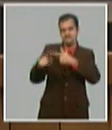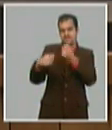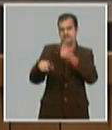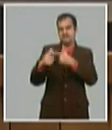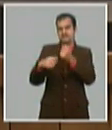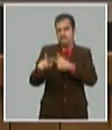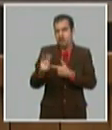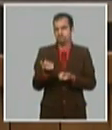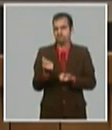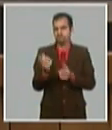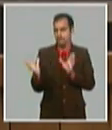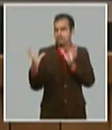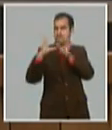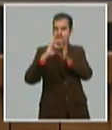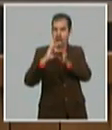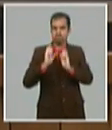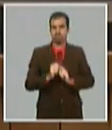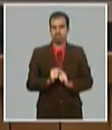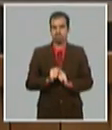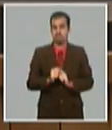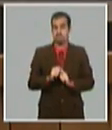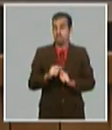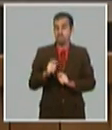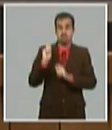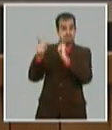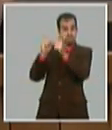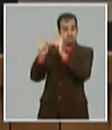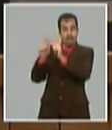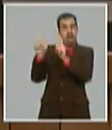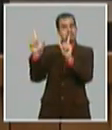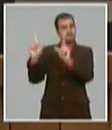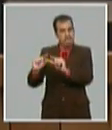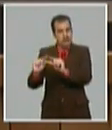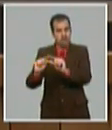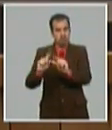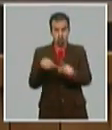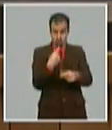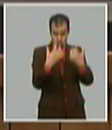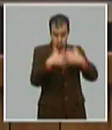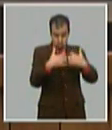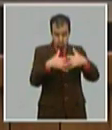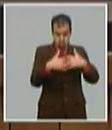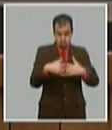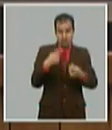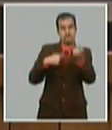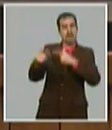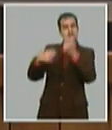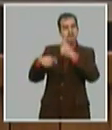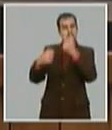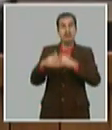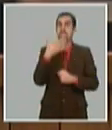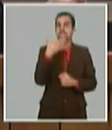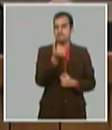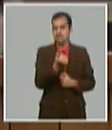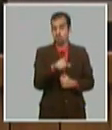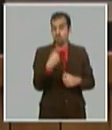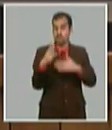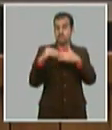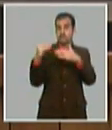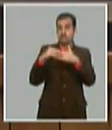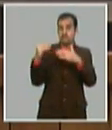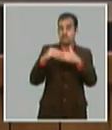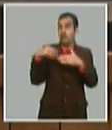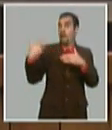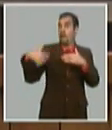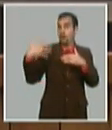exportadores y sustituyamos un nivel de importaciones con producciones que podemos hacer en Cuba y que nos cuestan menos divisas nos generan empleo